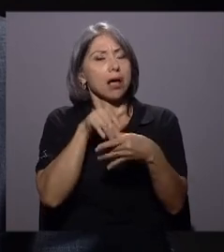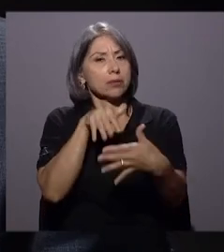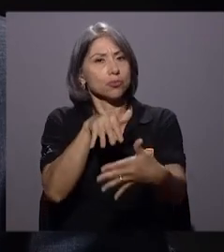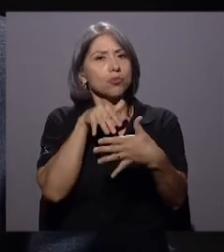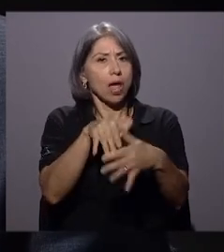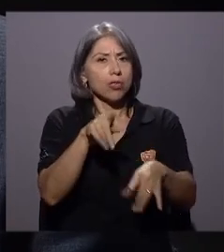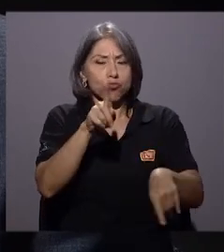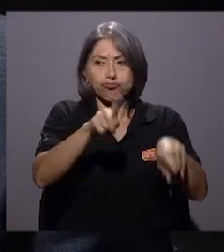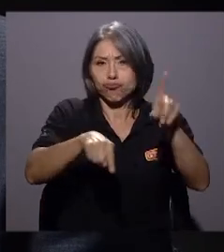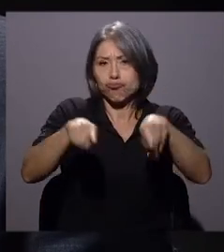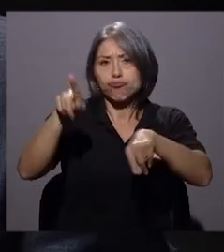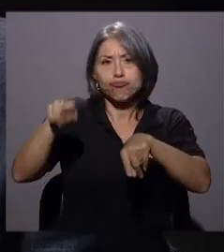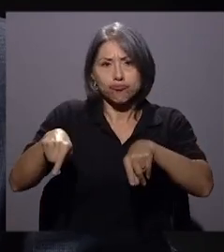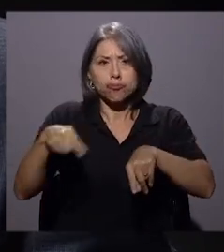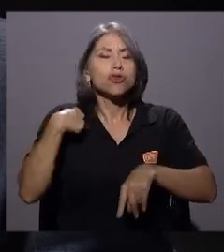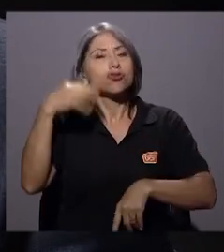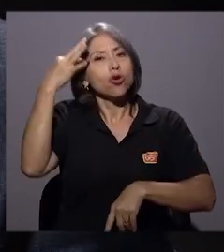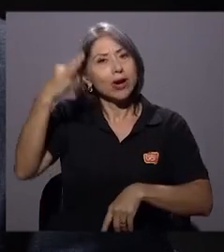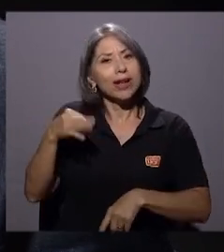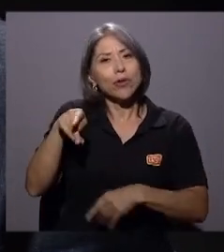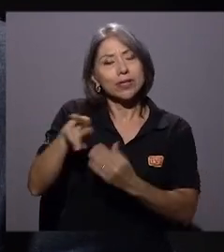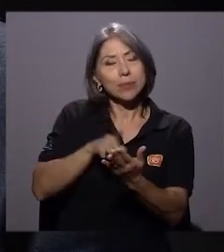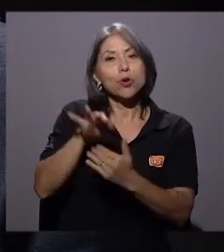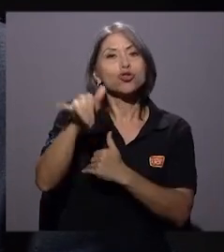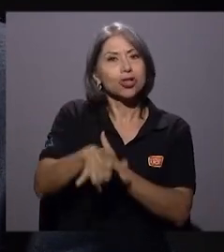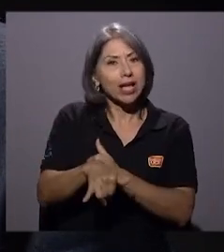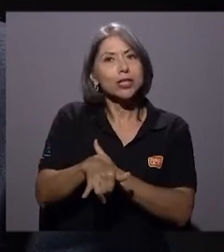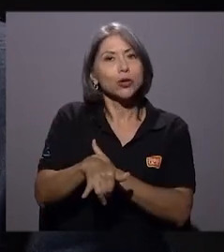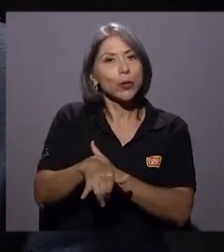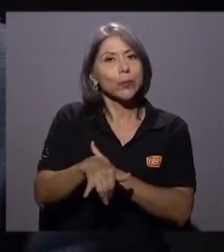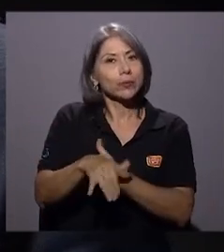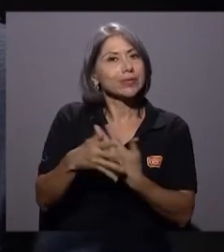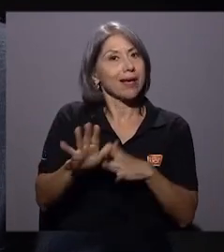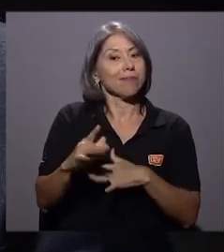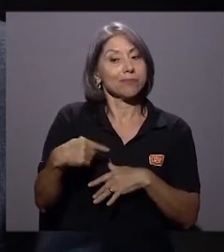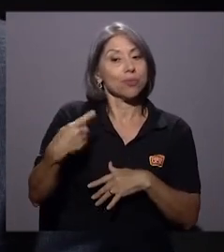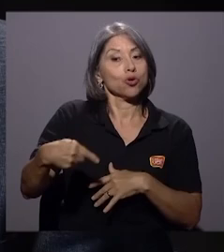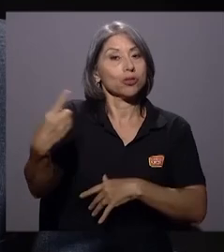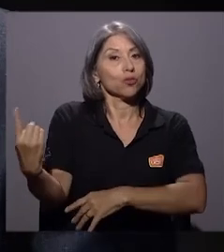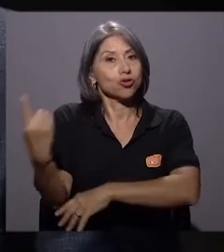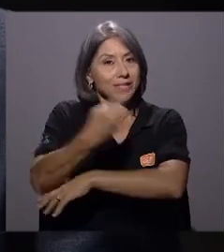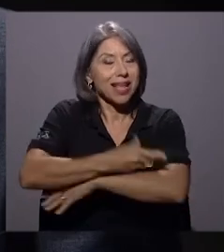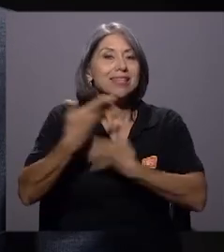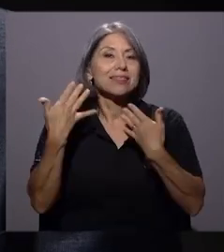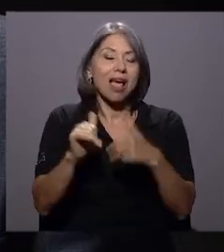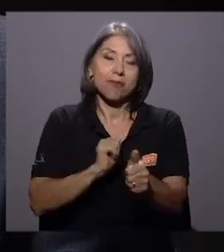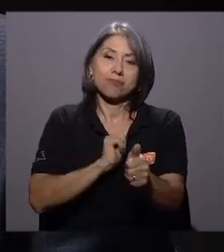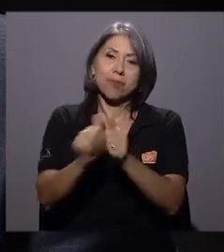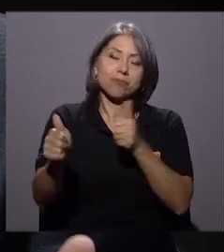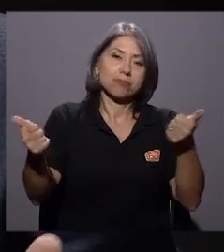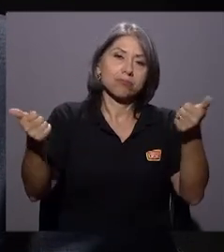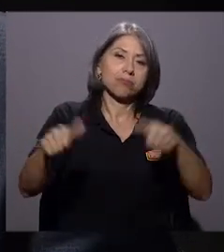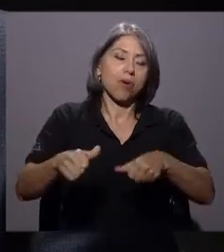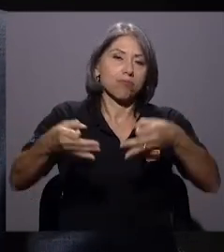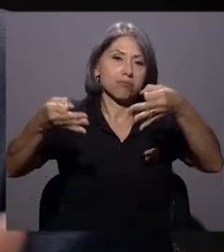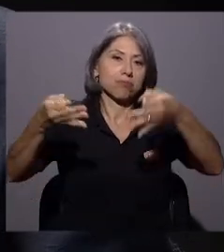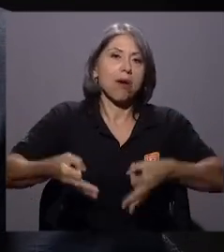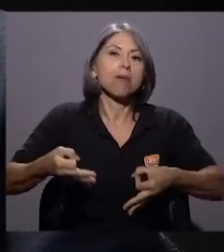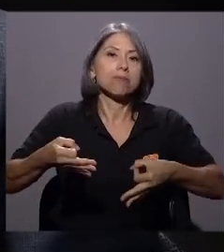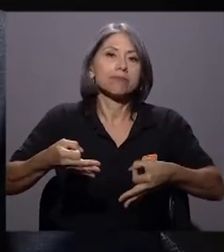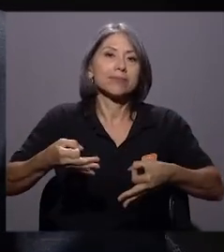creo que este proyecto tendrá en los próximos días su aprobación definitiva y pasará